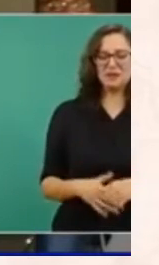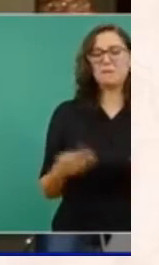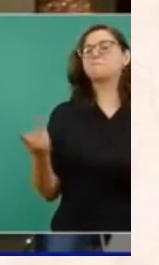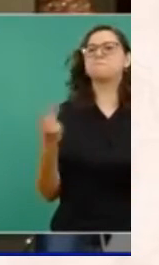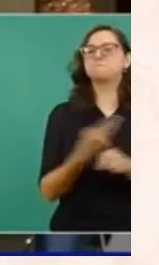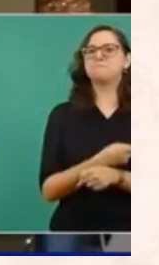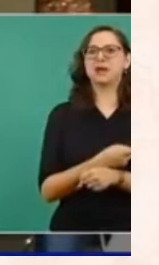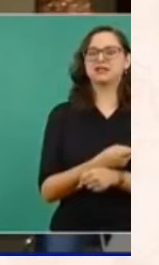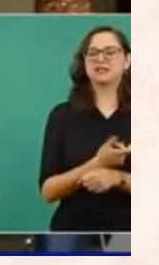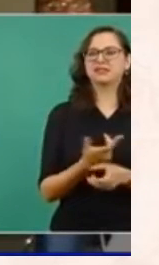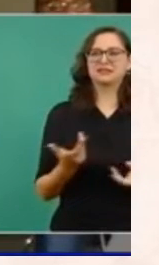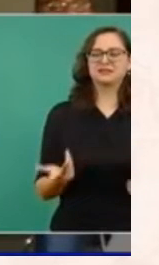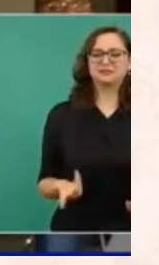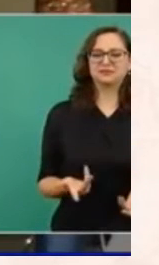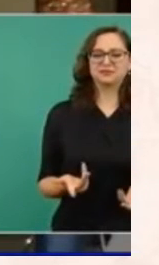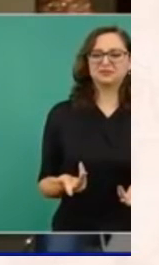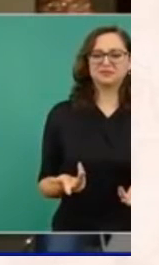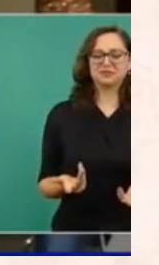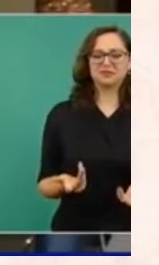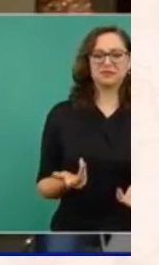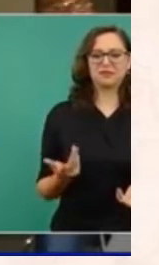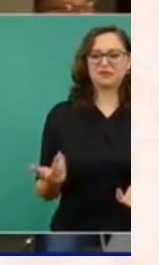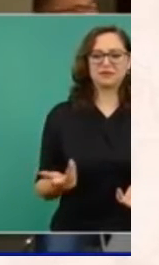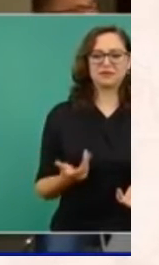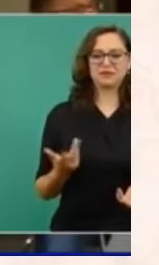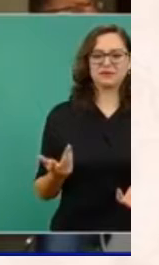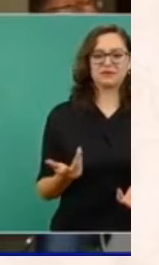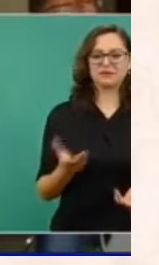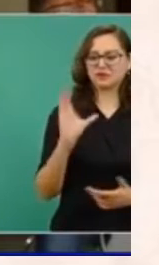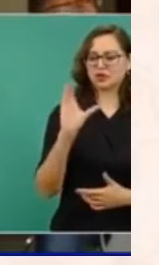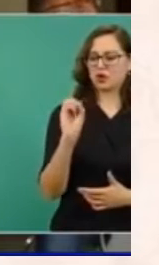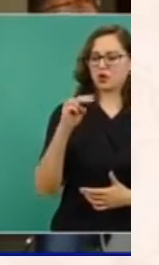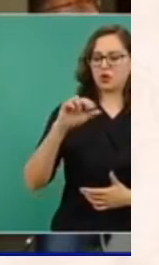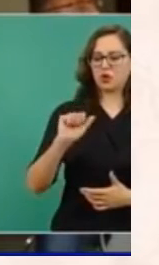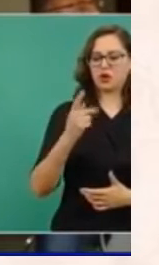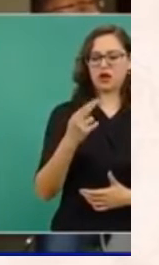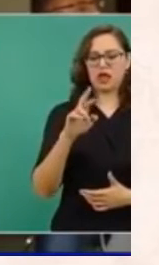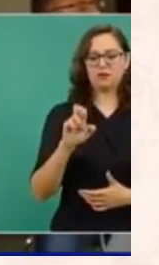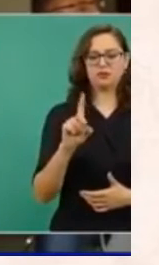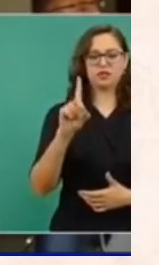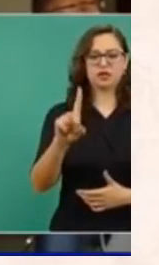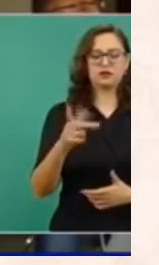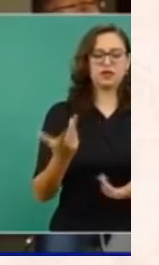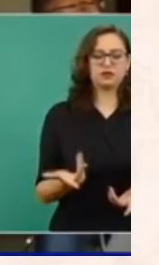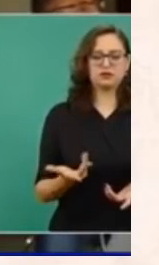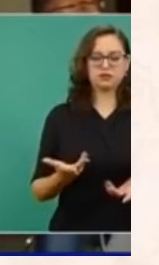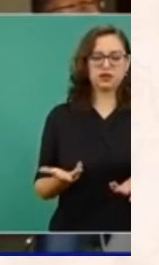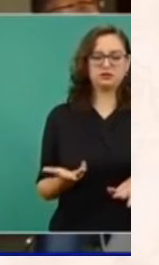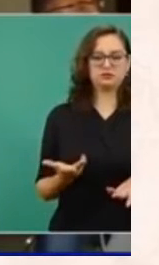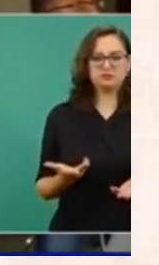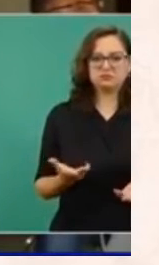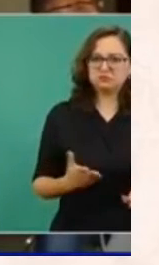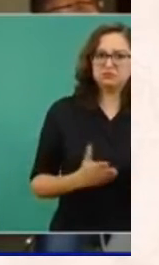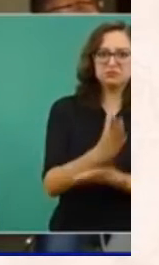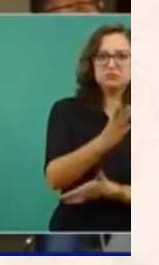no haya todavía actuado la CONAPRED. Y bueno, pedirle